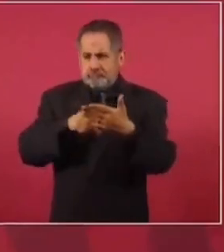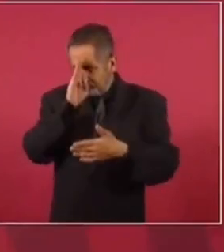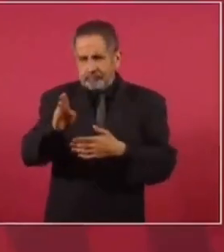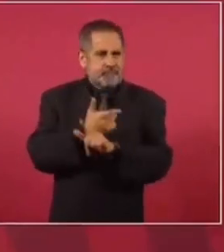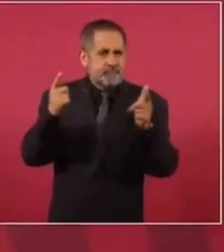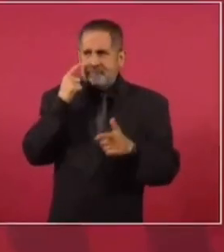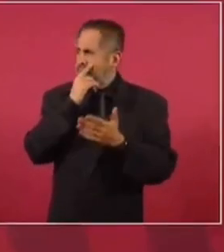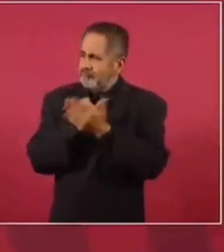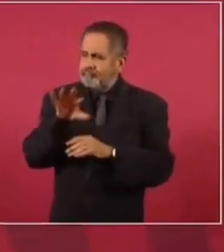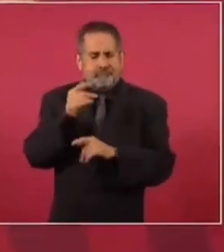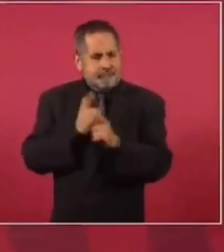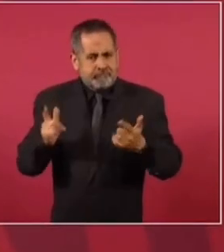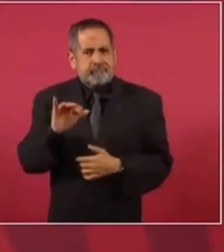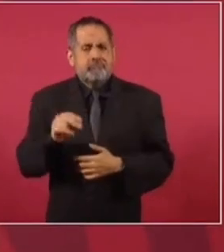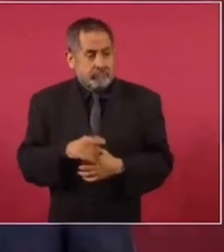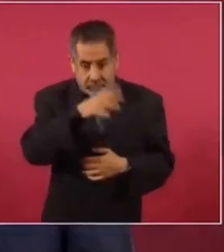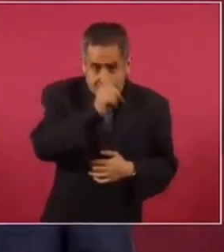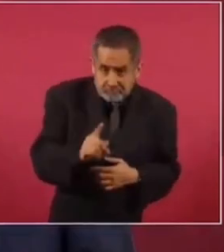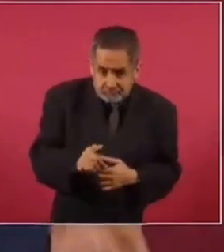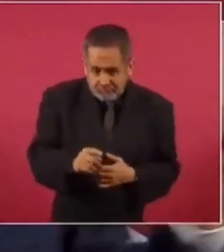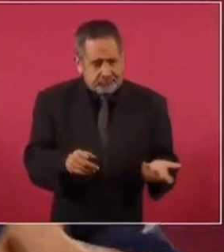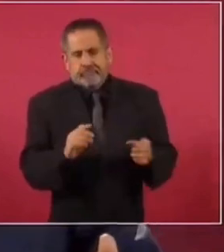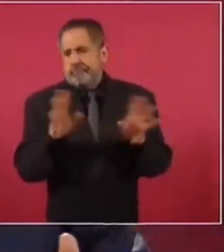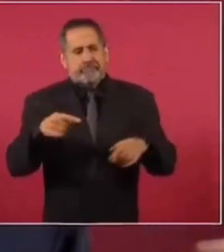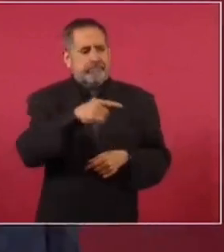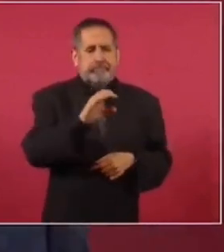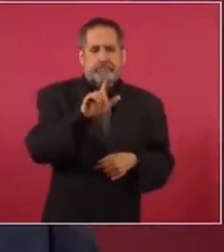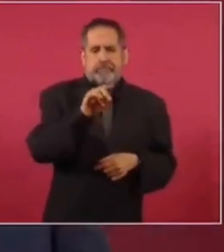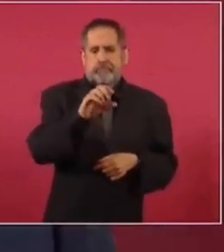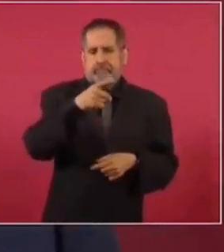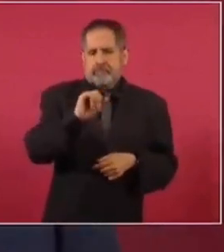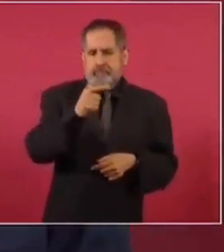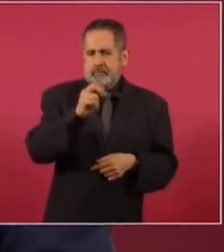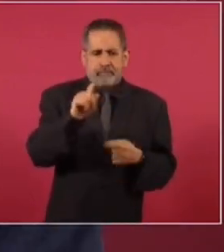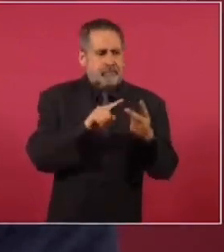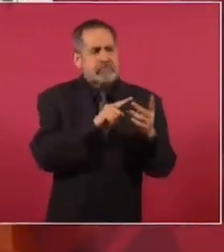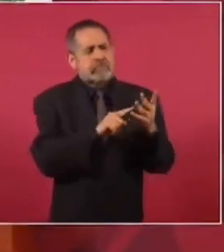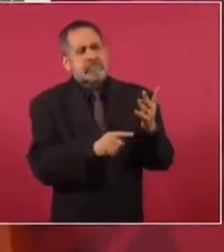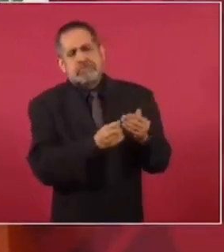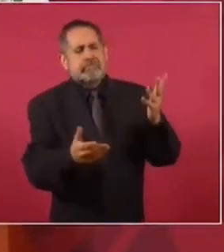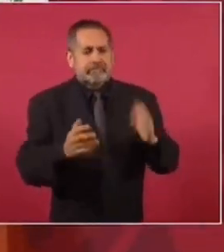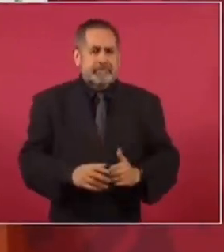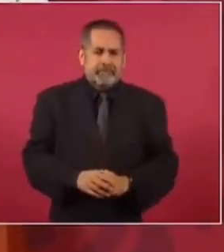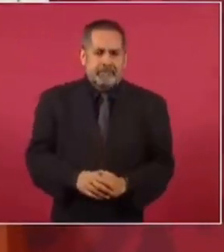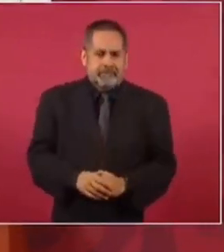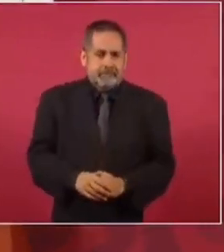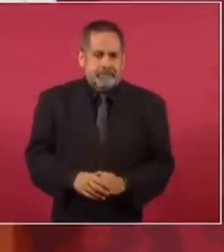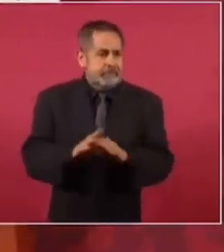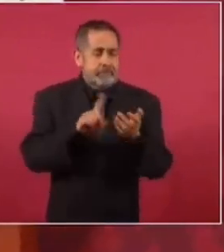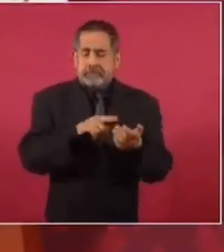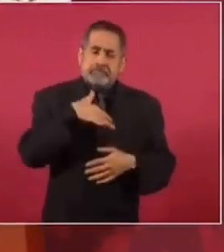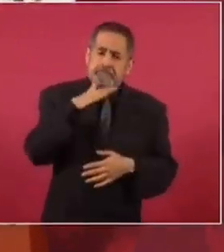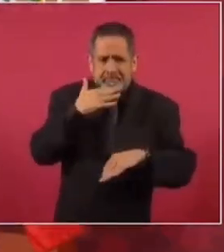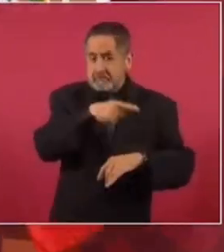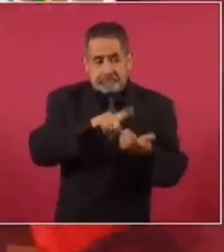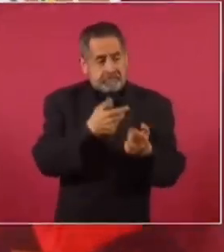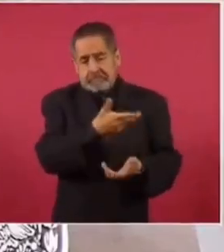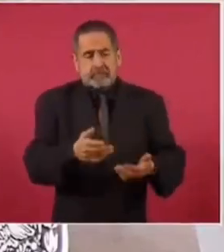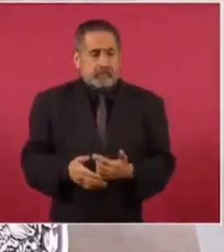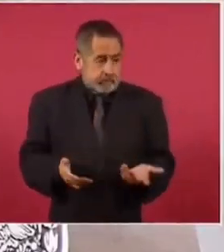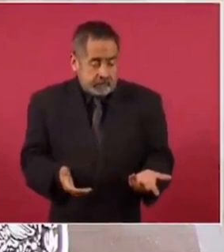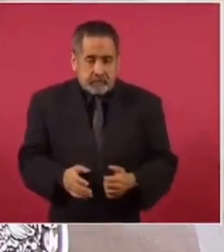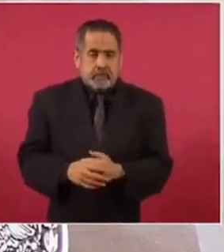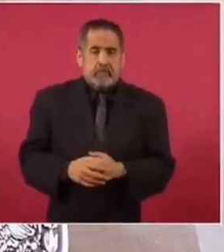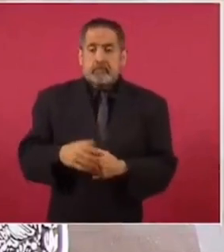democracia efectiva? ¿Quiénes no están de acuerdo? Pues Claudio X. González y otros que han hecho fraudes electorales. No